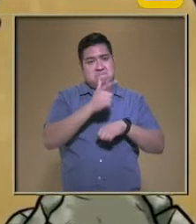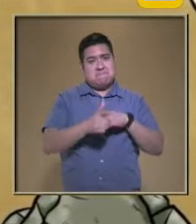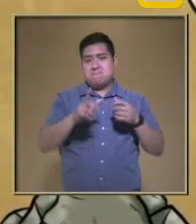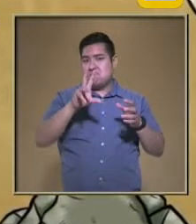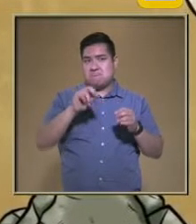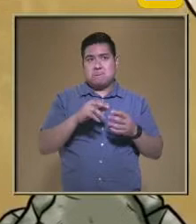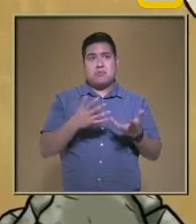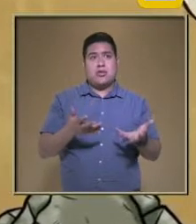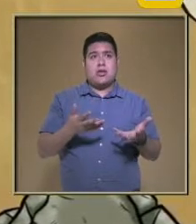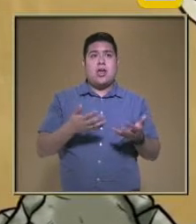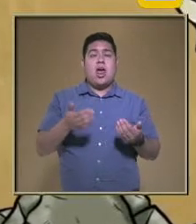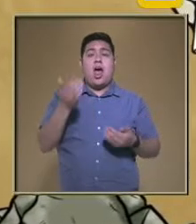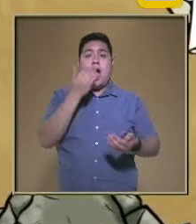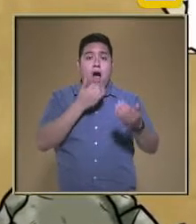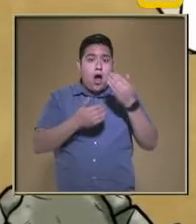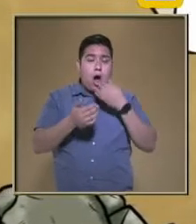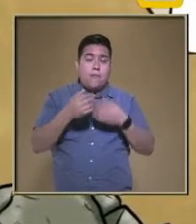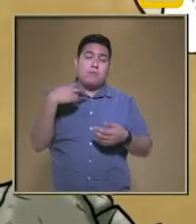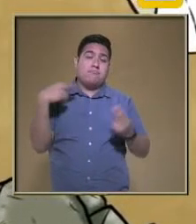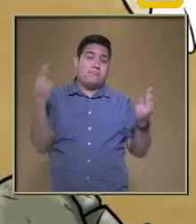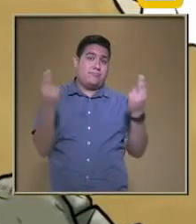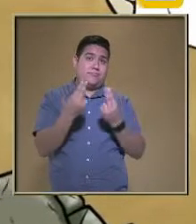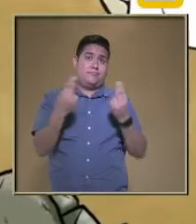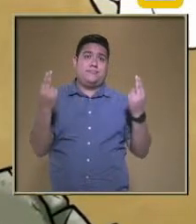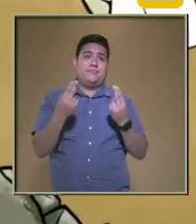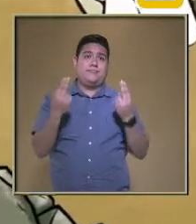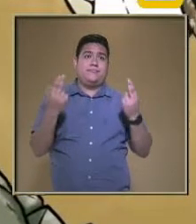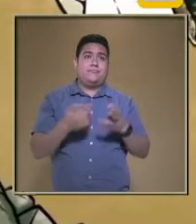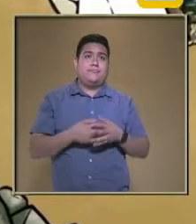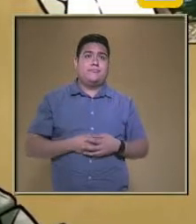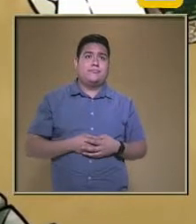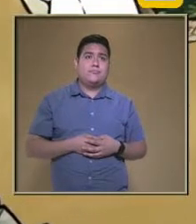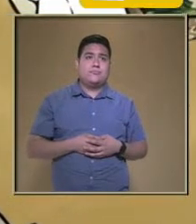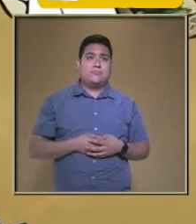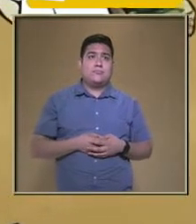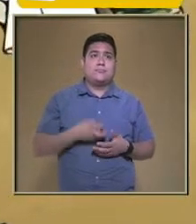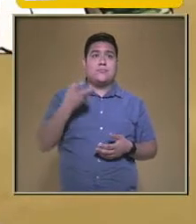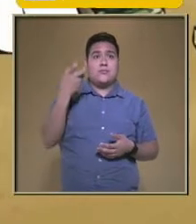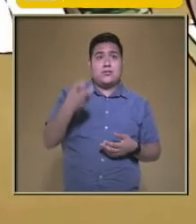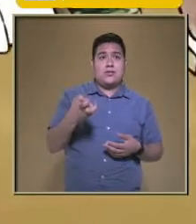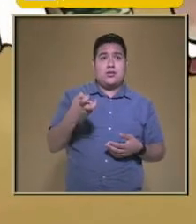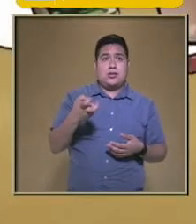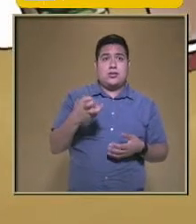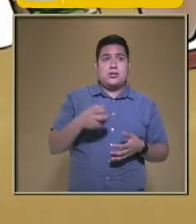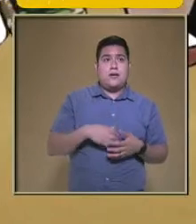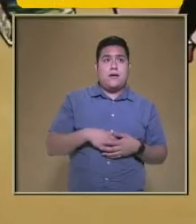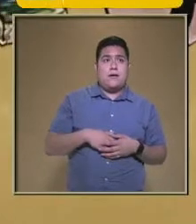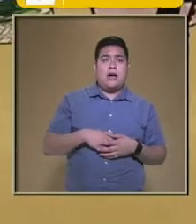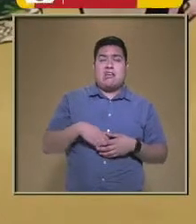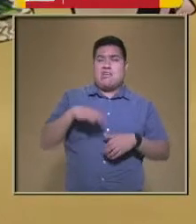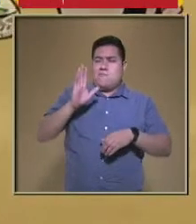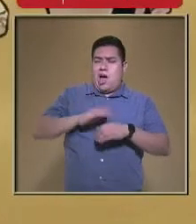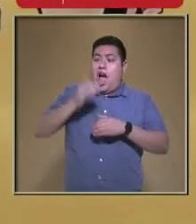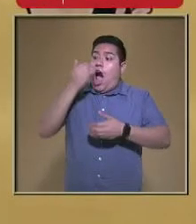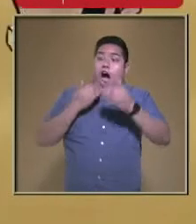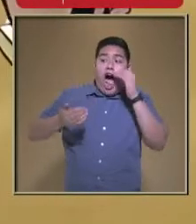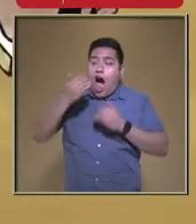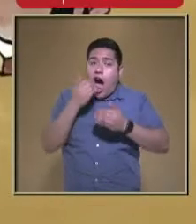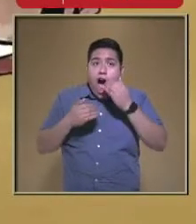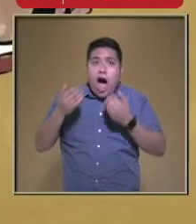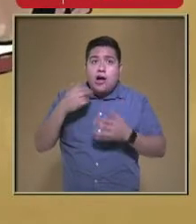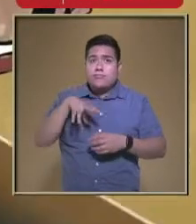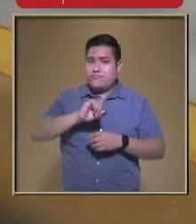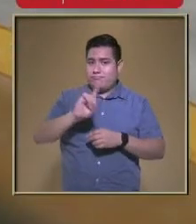Respondía exclusivamente A sus necesidades Particulares Por tanto No comían Más de lo que requerían Para realizar Sus